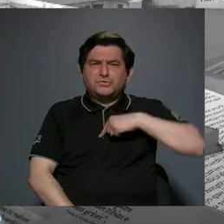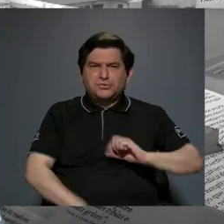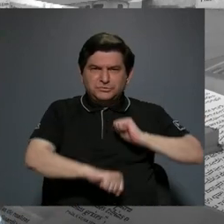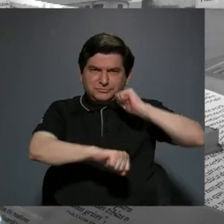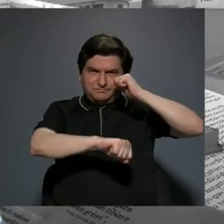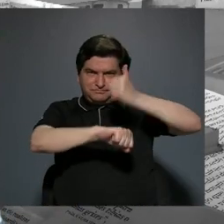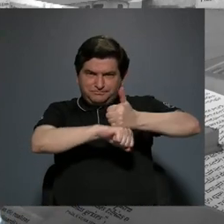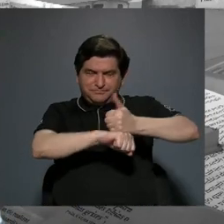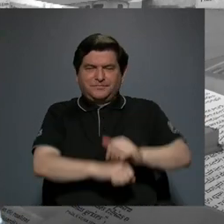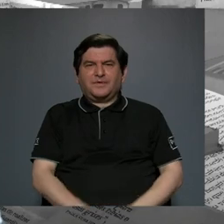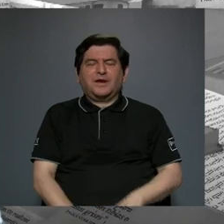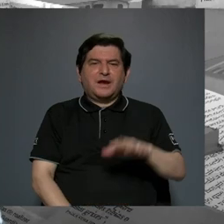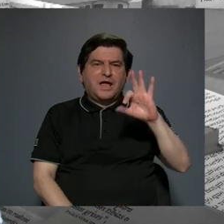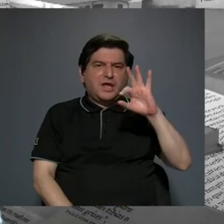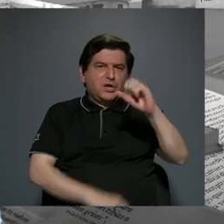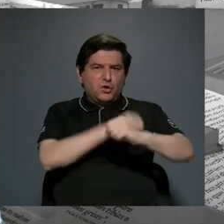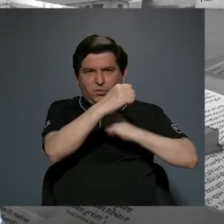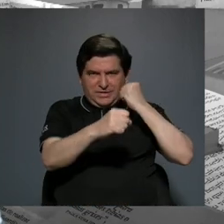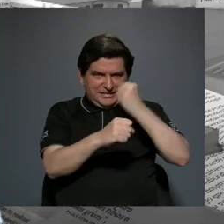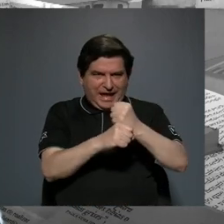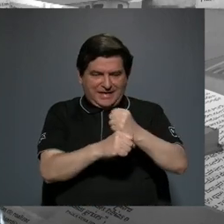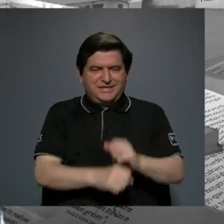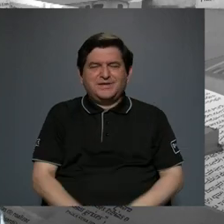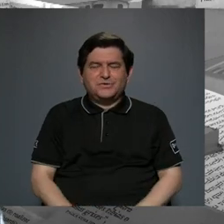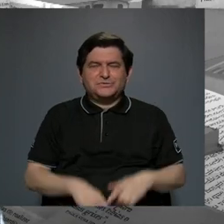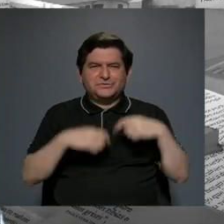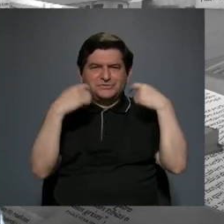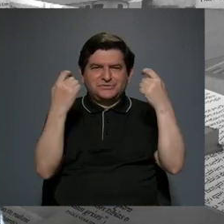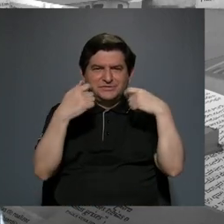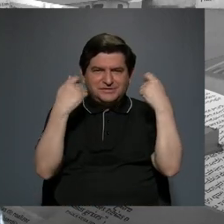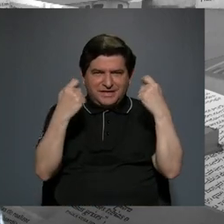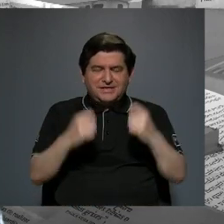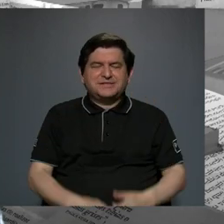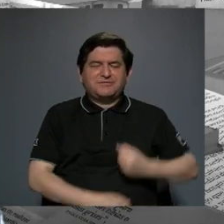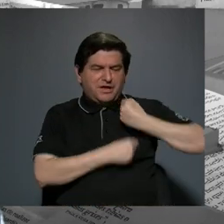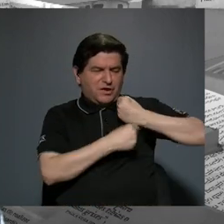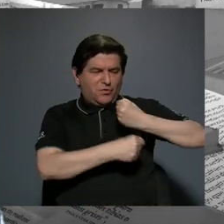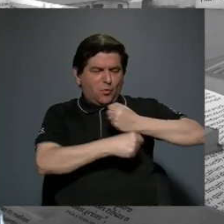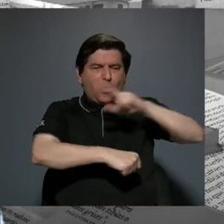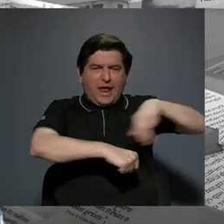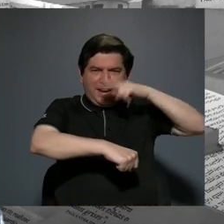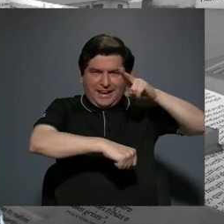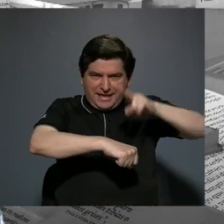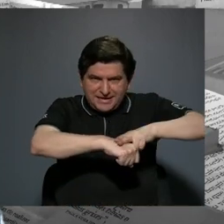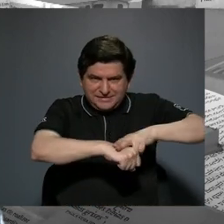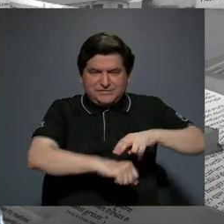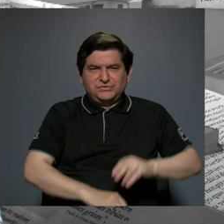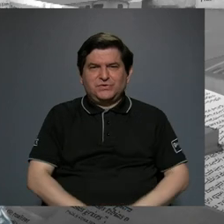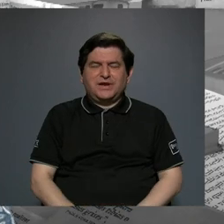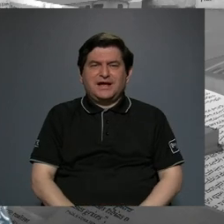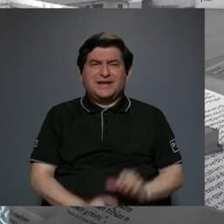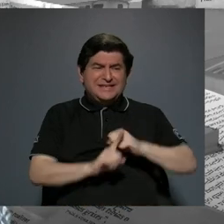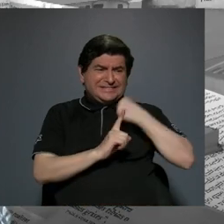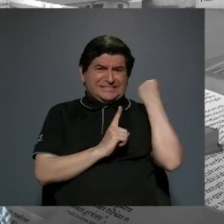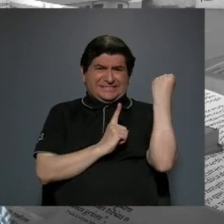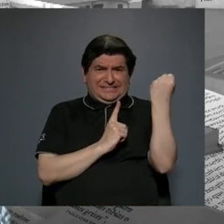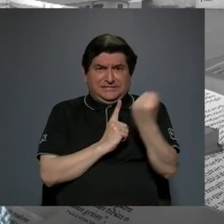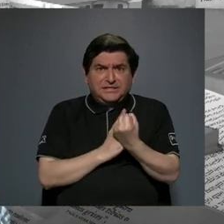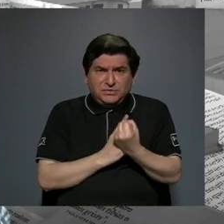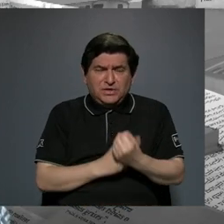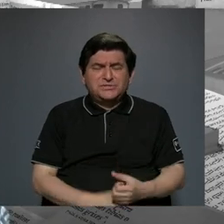esos 90 años en que se celebró una gran huelga nacional por las condiciones